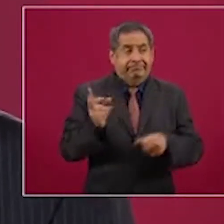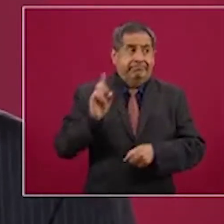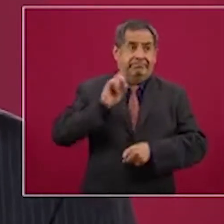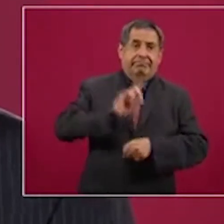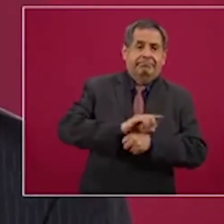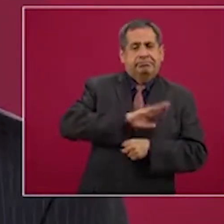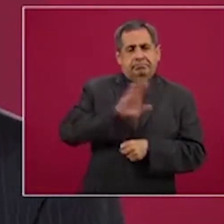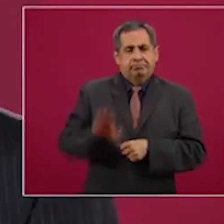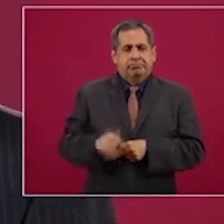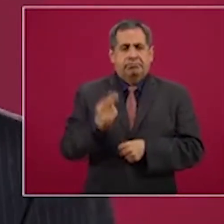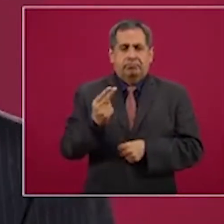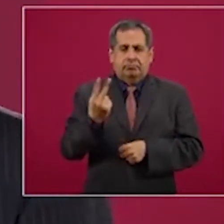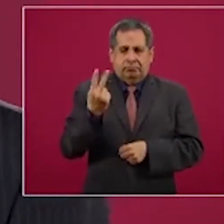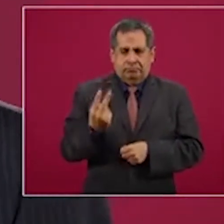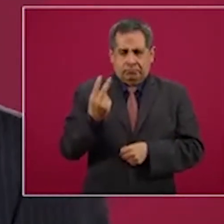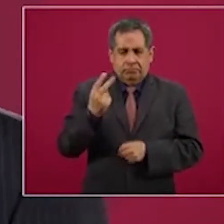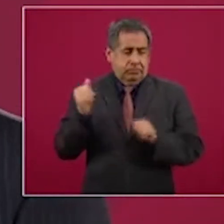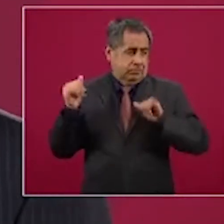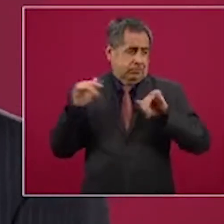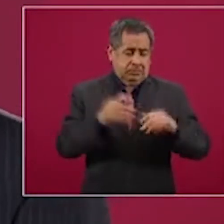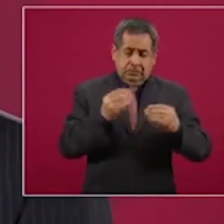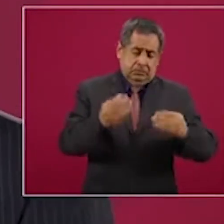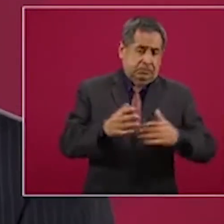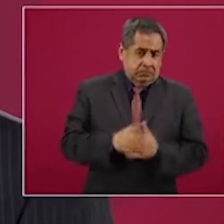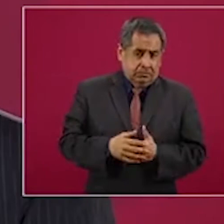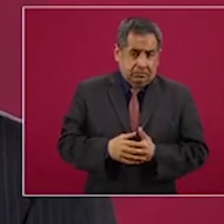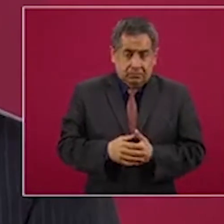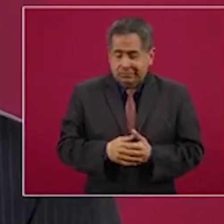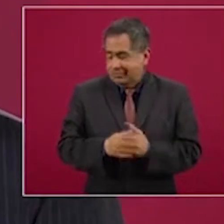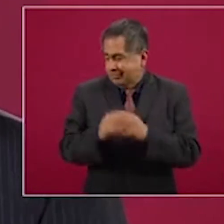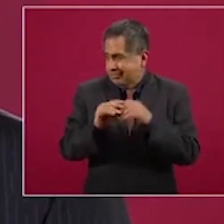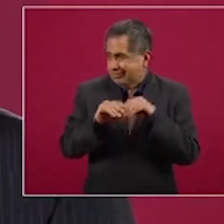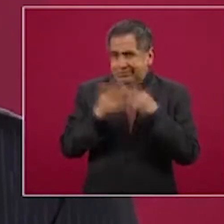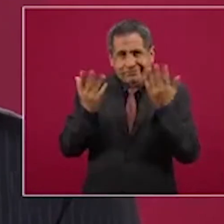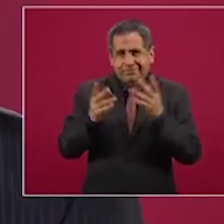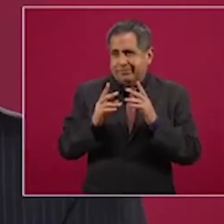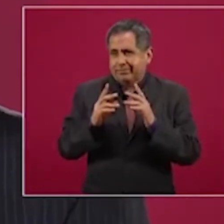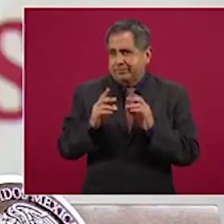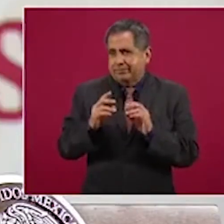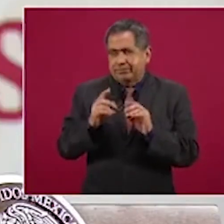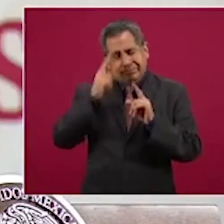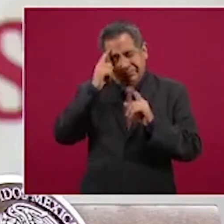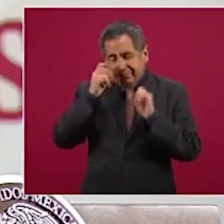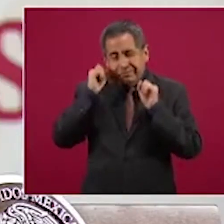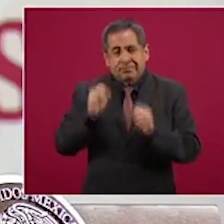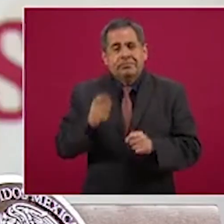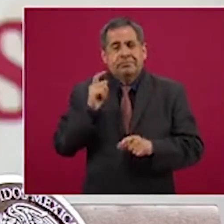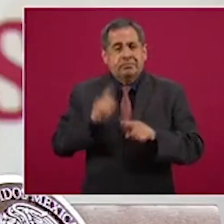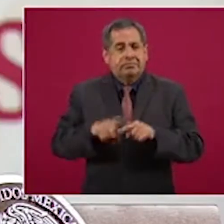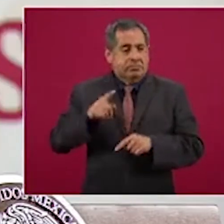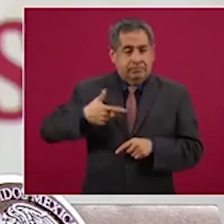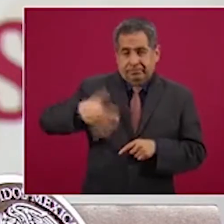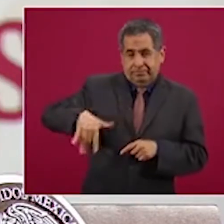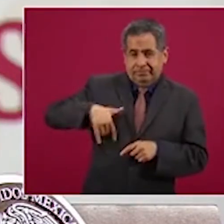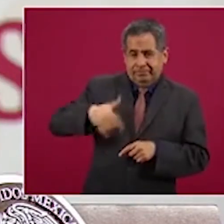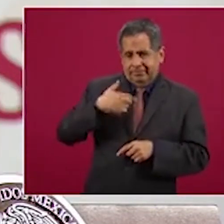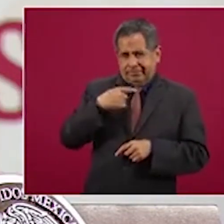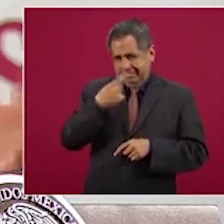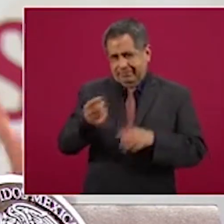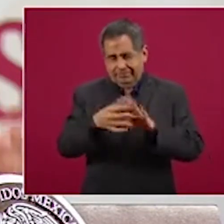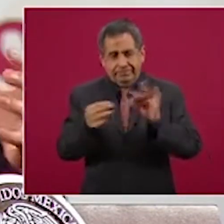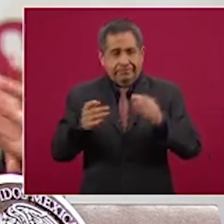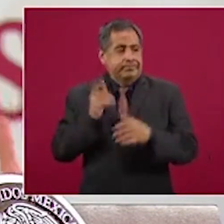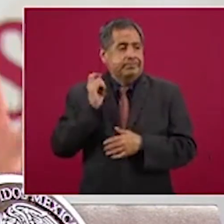Aseguró que si bien en este momento en el país se han vacunado más de 45.000 profesionales de la salud y diario se suministran cerca de 4.000 dosis del